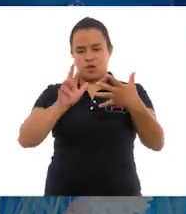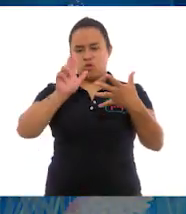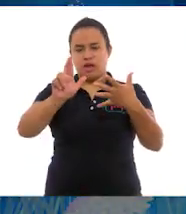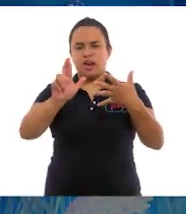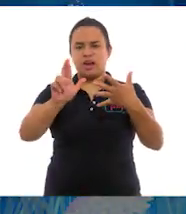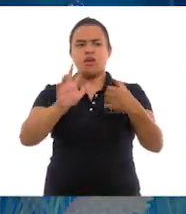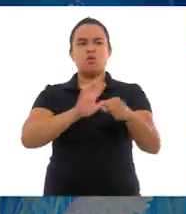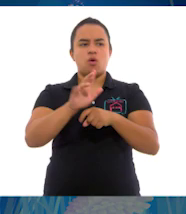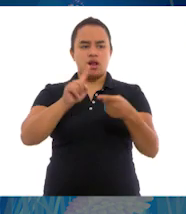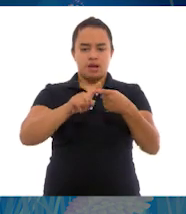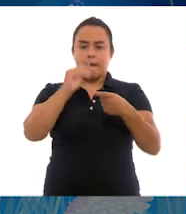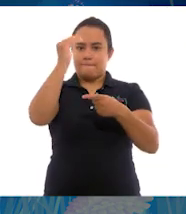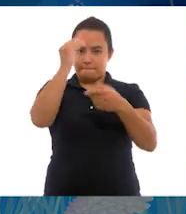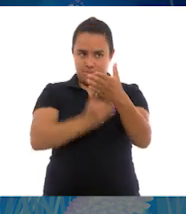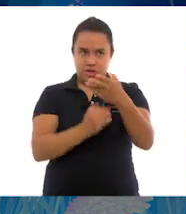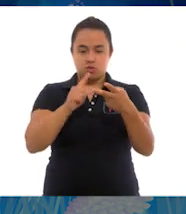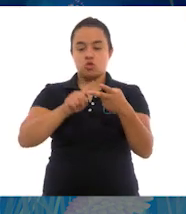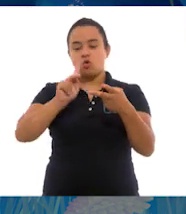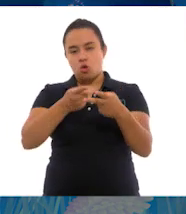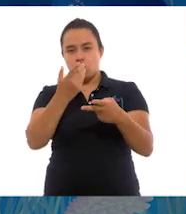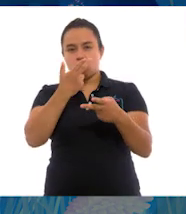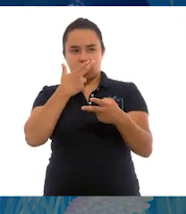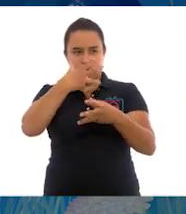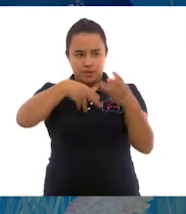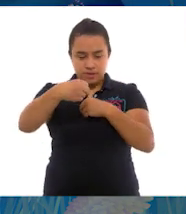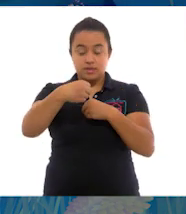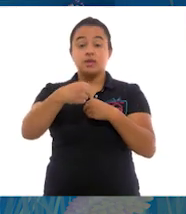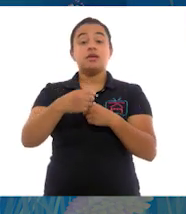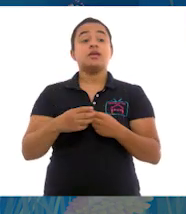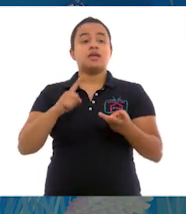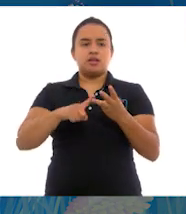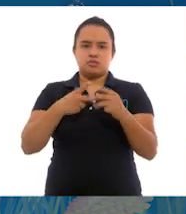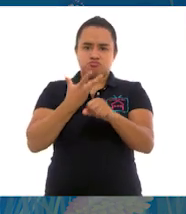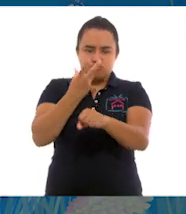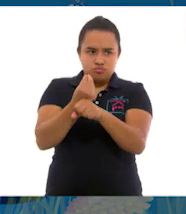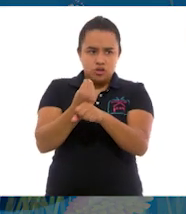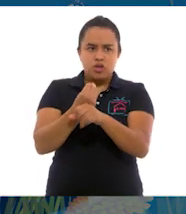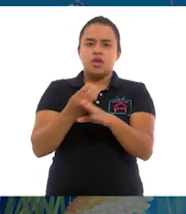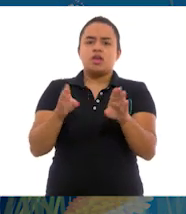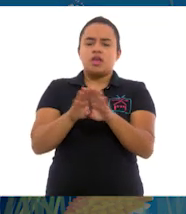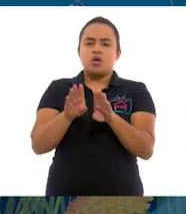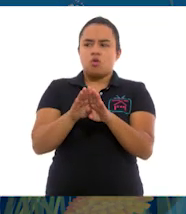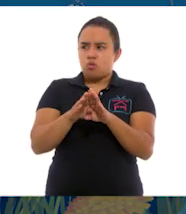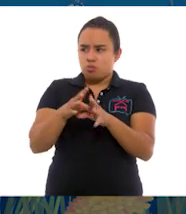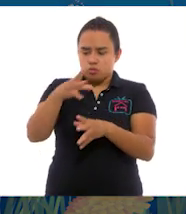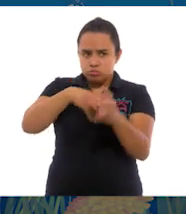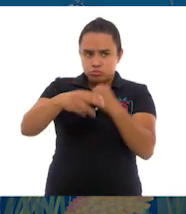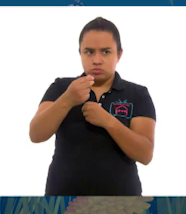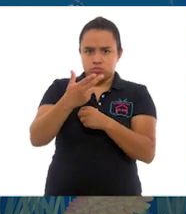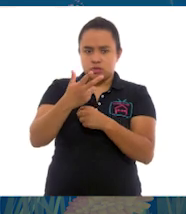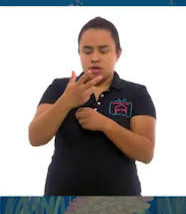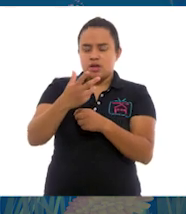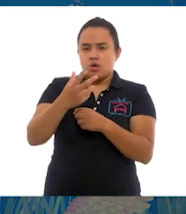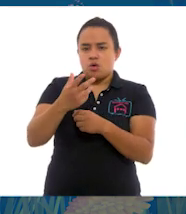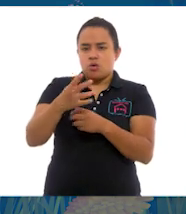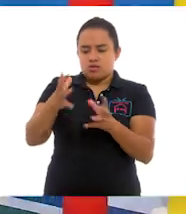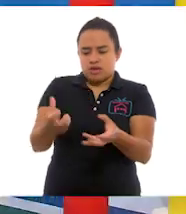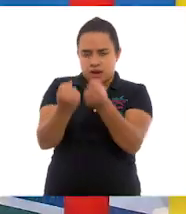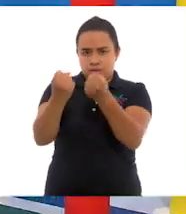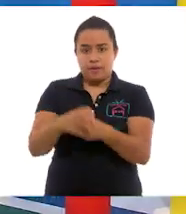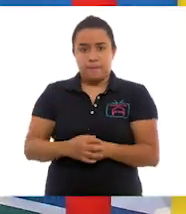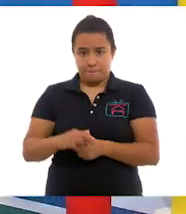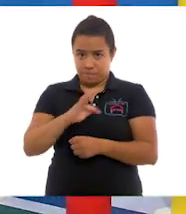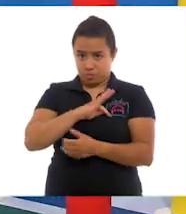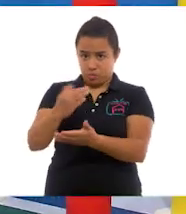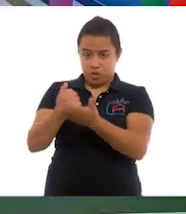Es decir, reducir, reutilizar, reciclar, recuperar y reparar. ¿Sí? Muy bien. A ver, vamos a tomar. ¿Me ayudas, Juan Carlos?